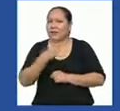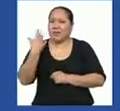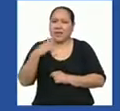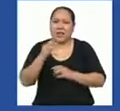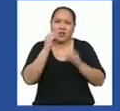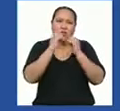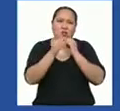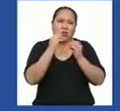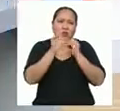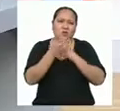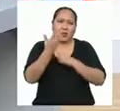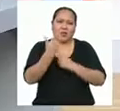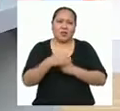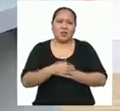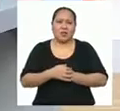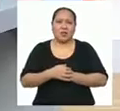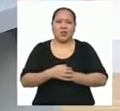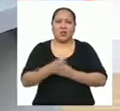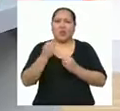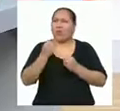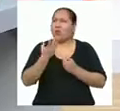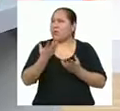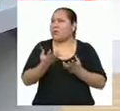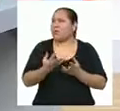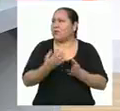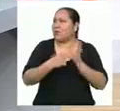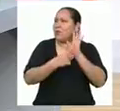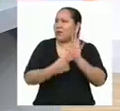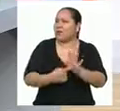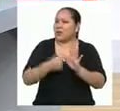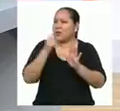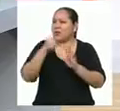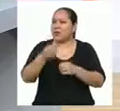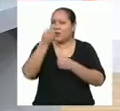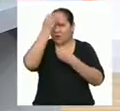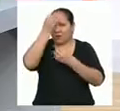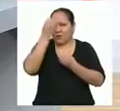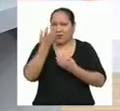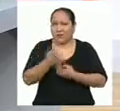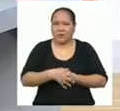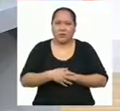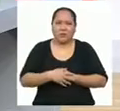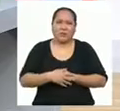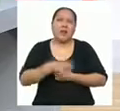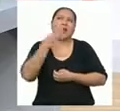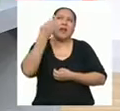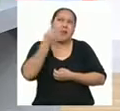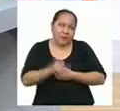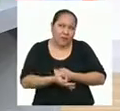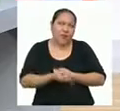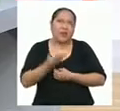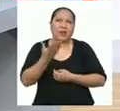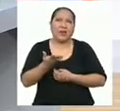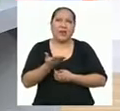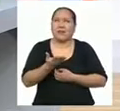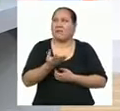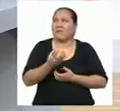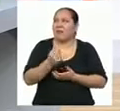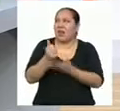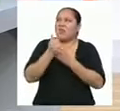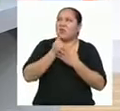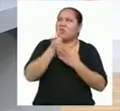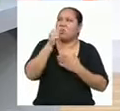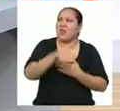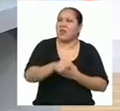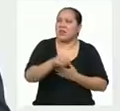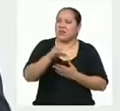resolví la operación. ¿Cómo se interpretarían los resultados? ¿Para qué realmente serviría este